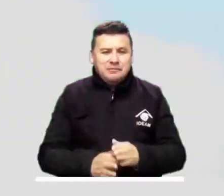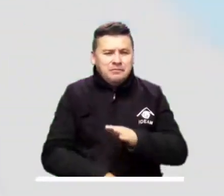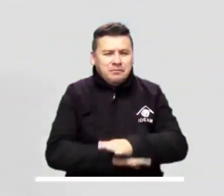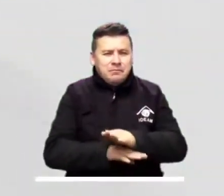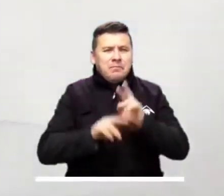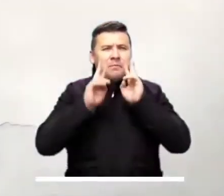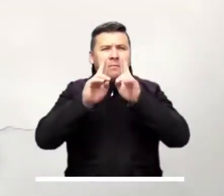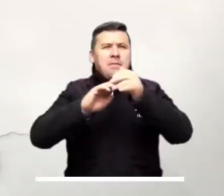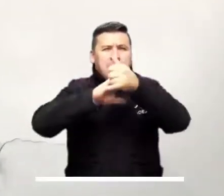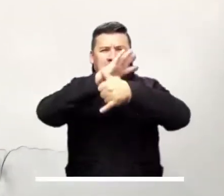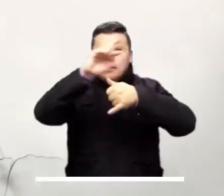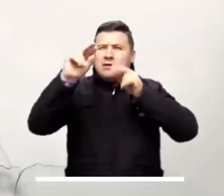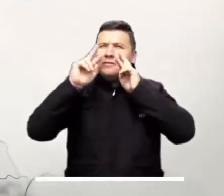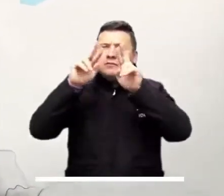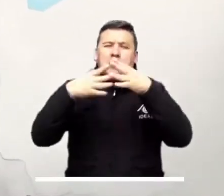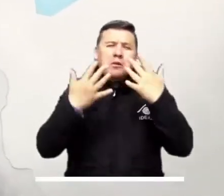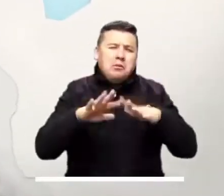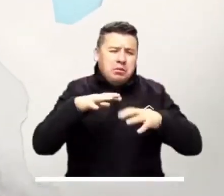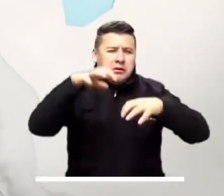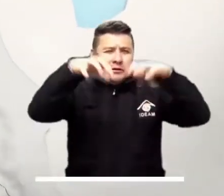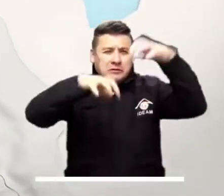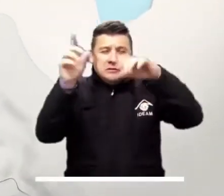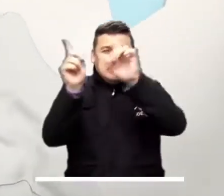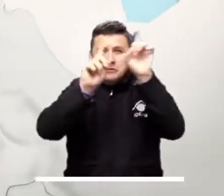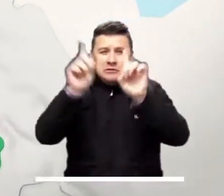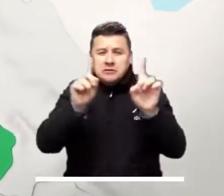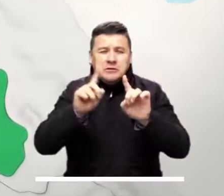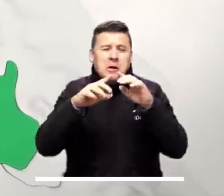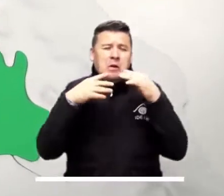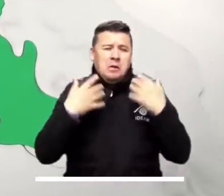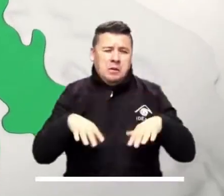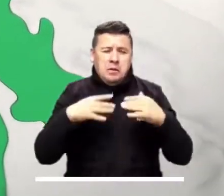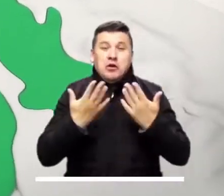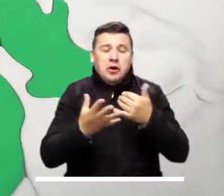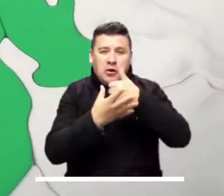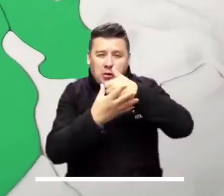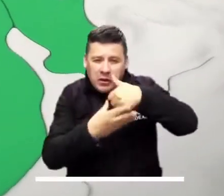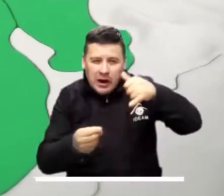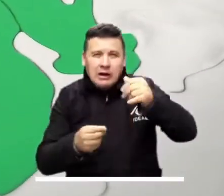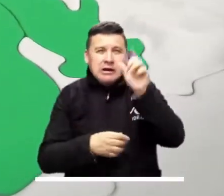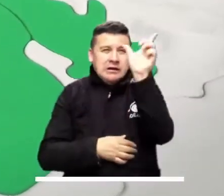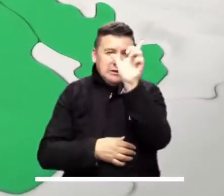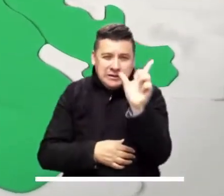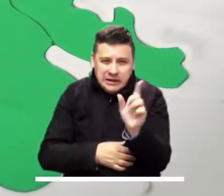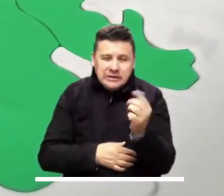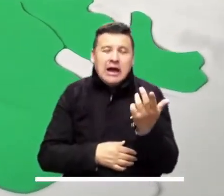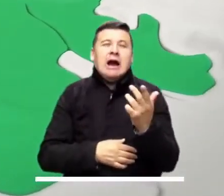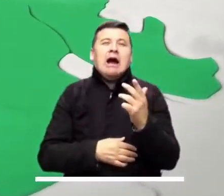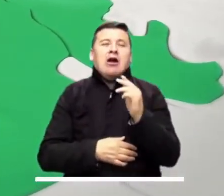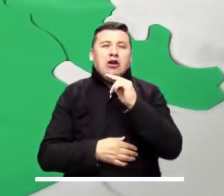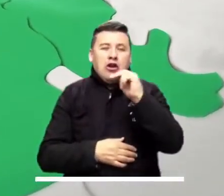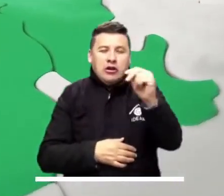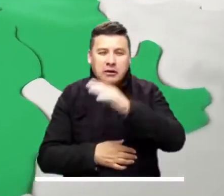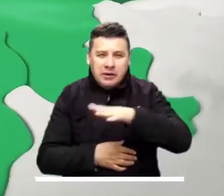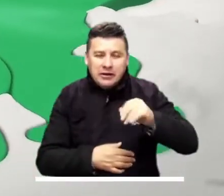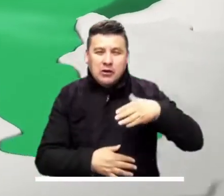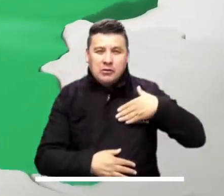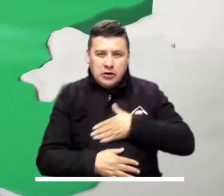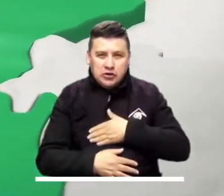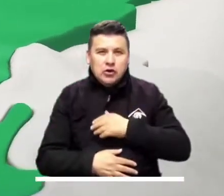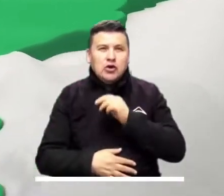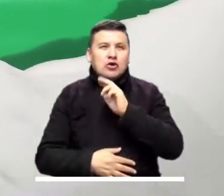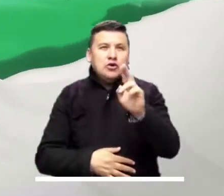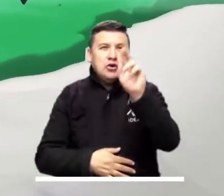Tarde con cielo cubierto, probabilidad de tormentas eléctricas y algunas lluvias sobre Guaviares, Cesar, Norte de Magdalena,